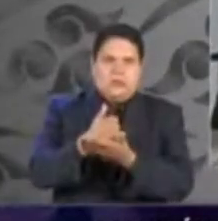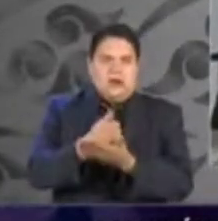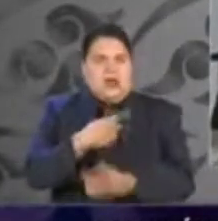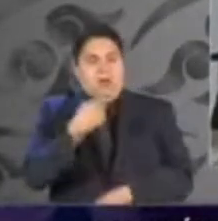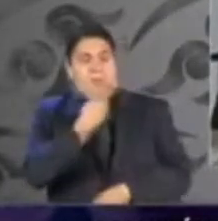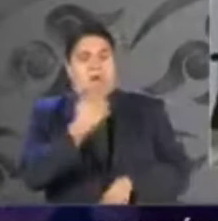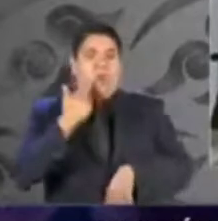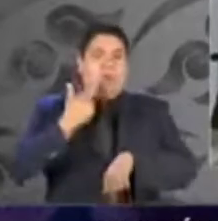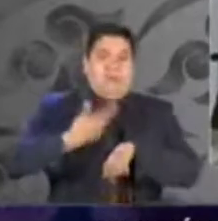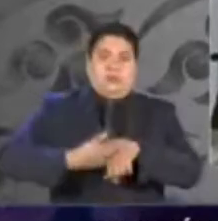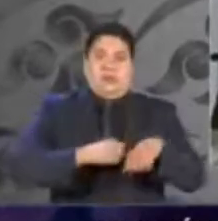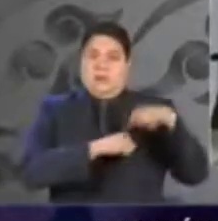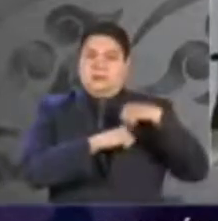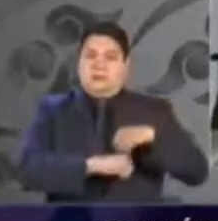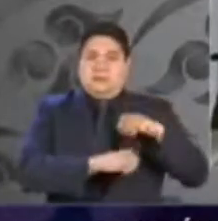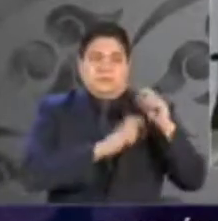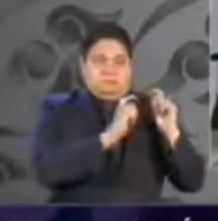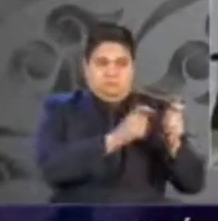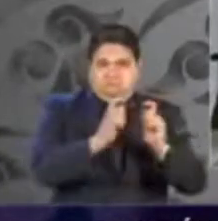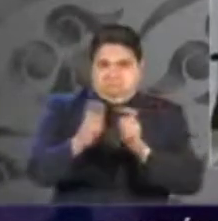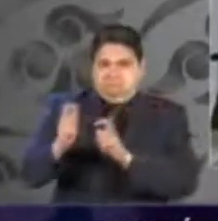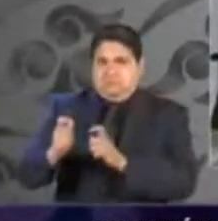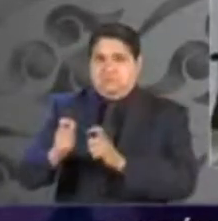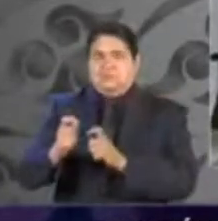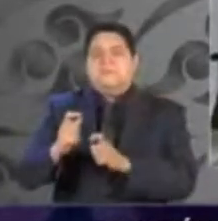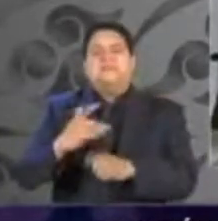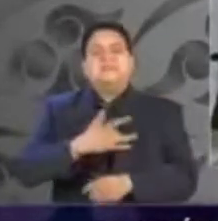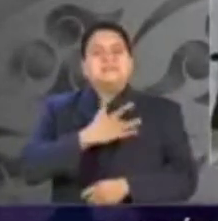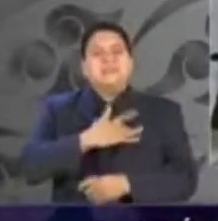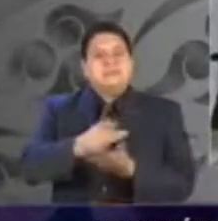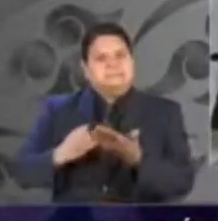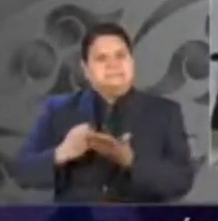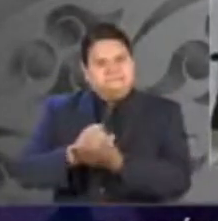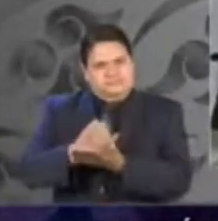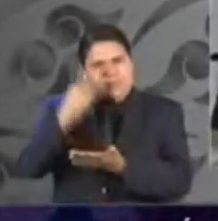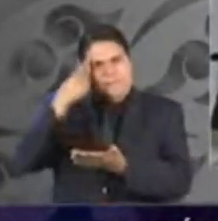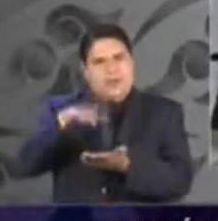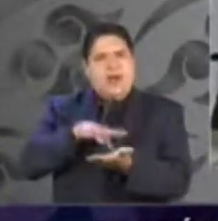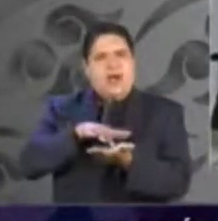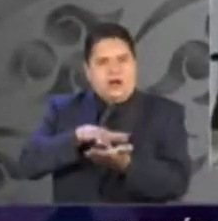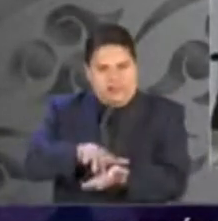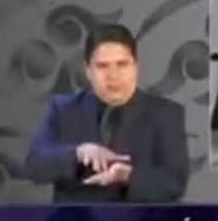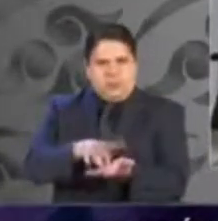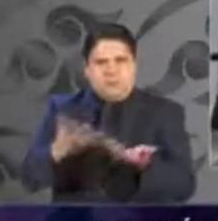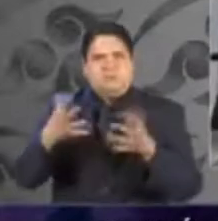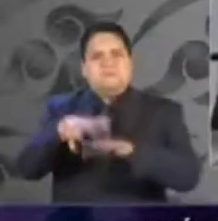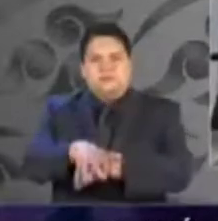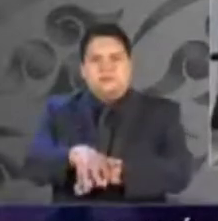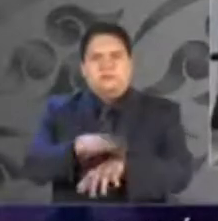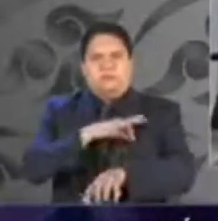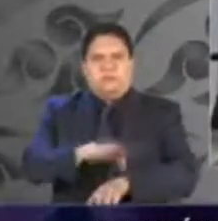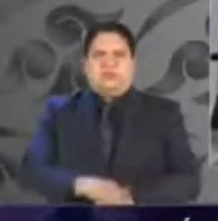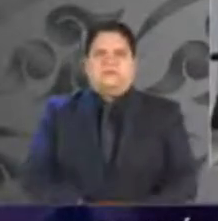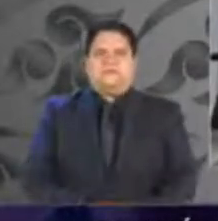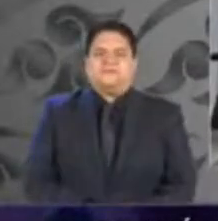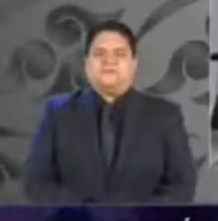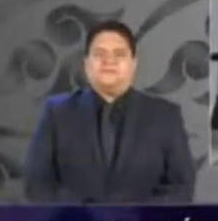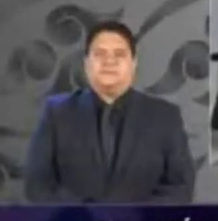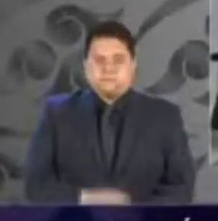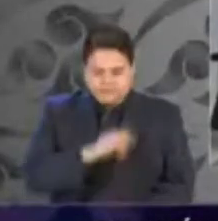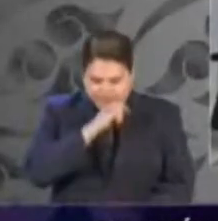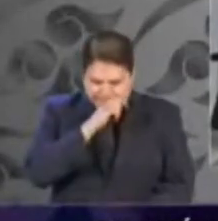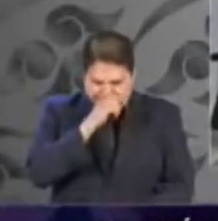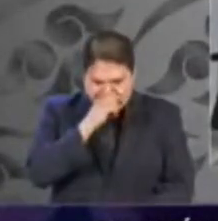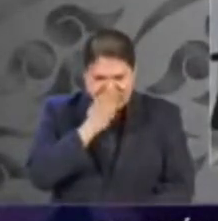facultades haya esta voluntad clara de coordinación y de colaboración. Así lo han hecho